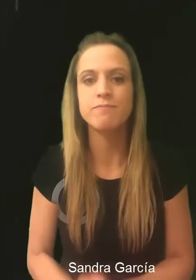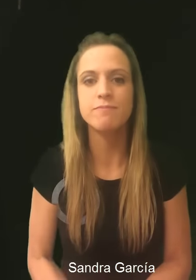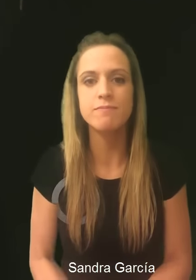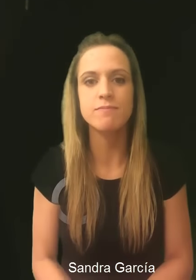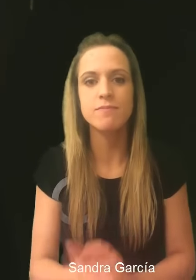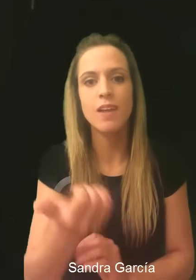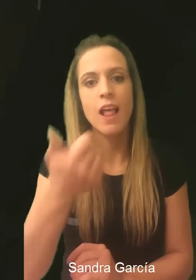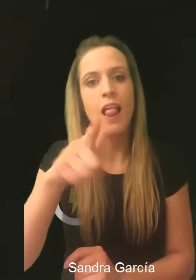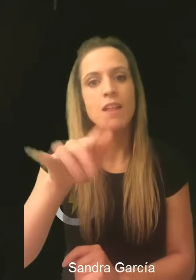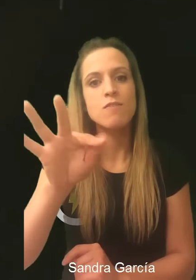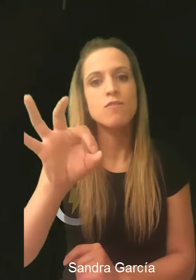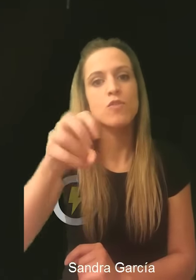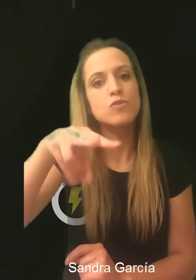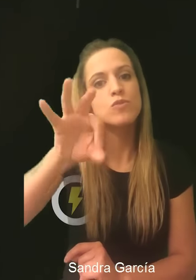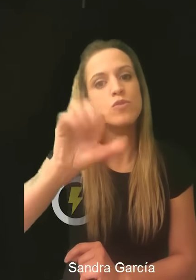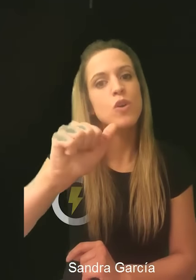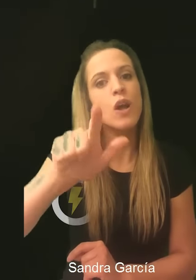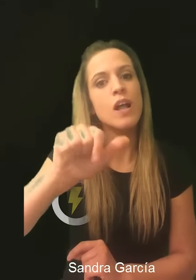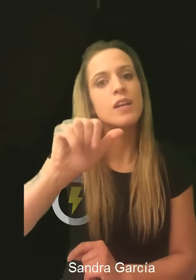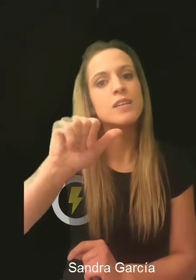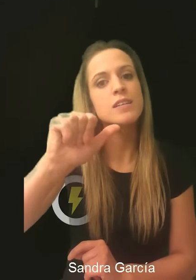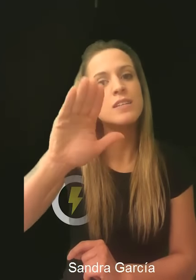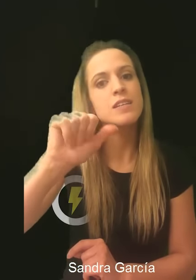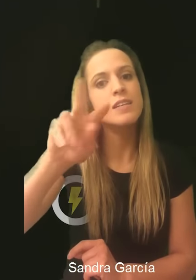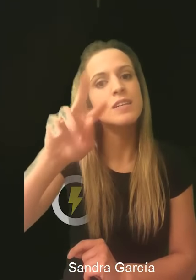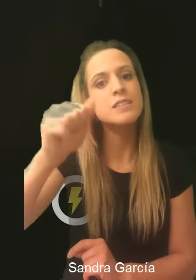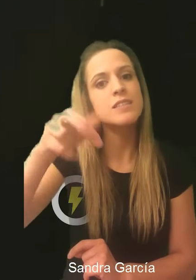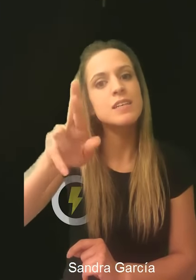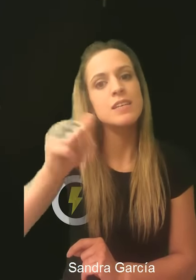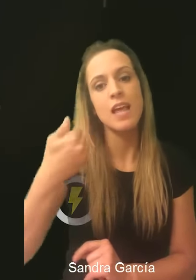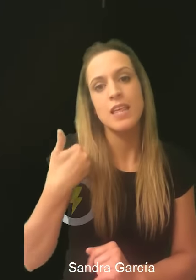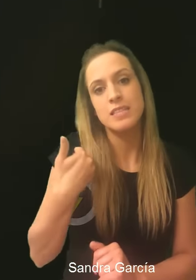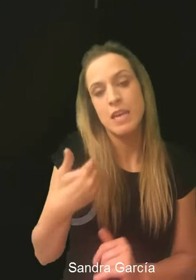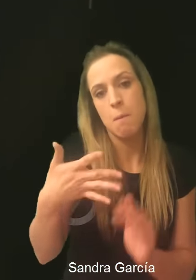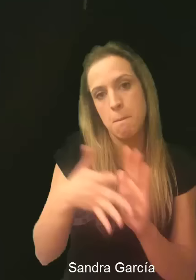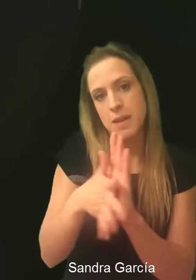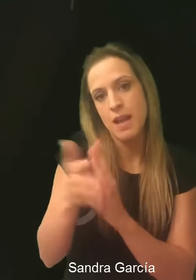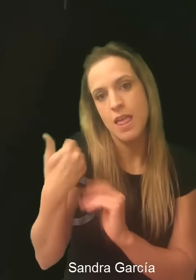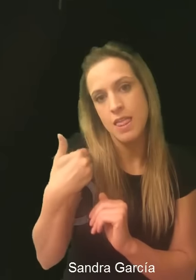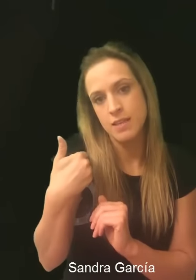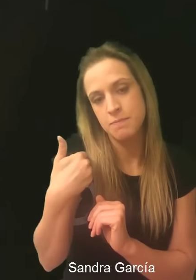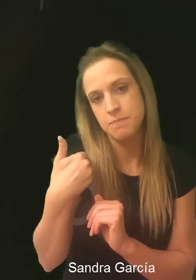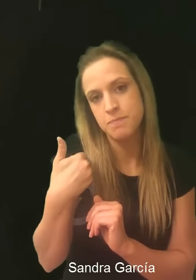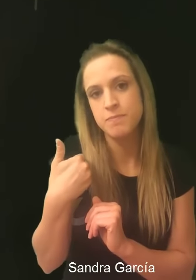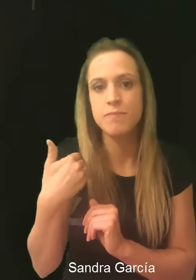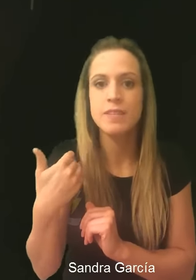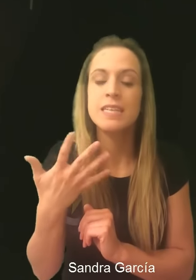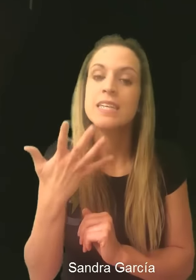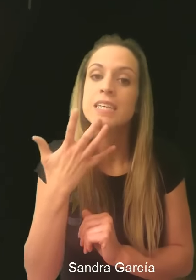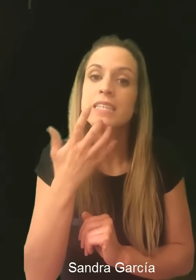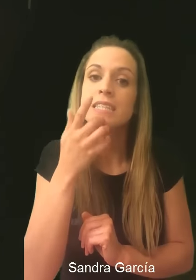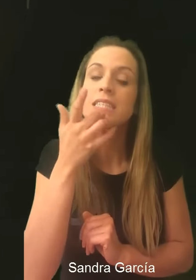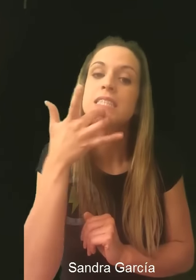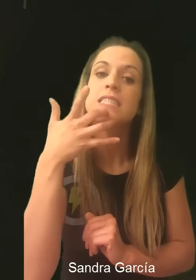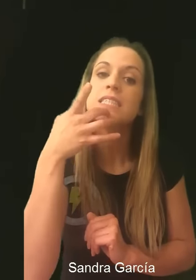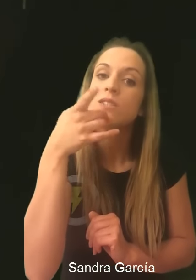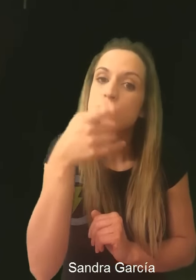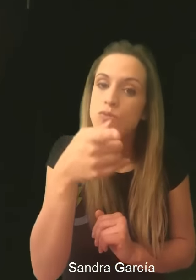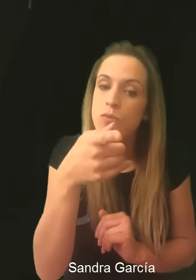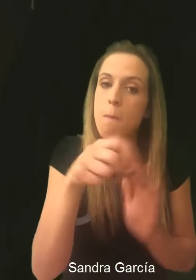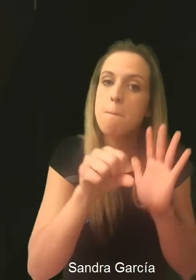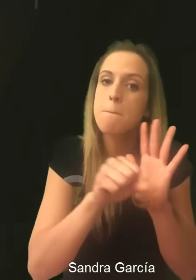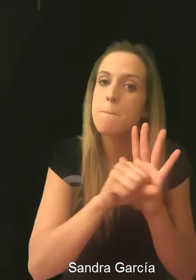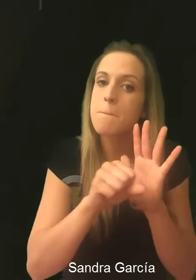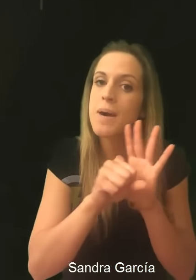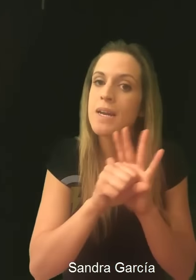Como creo que ha dicho ya Alfonso Alcántara bien claro, que si no eres capaz de